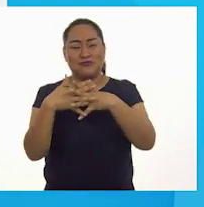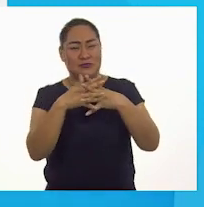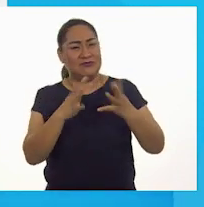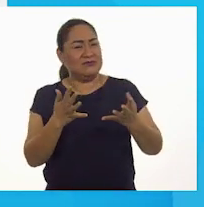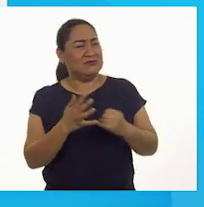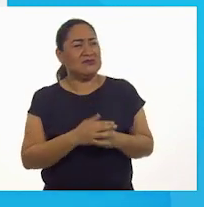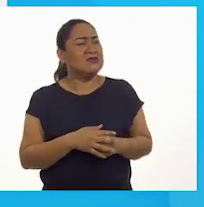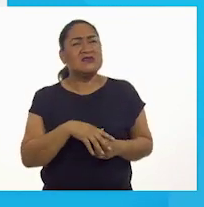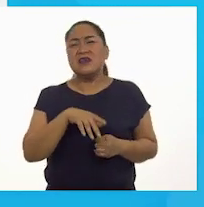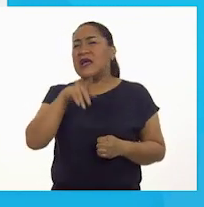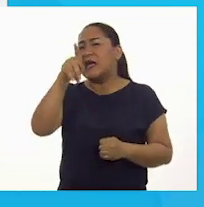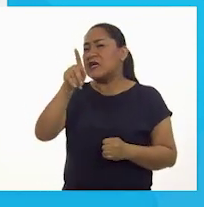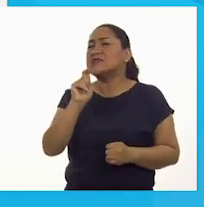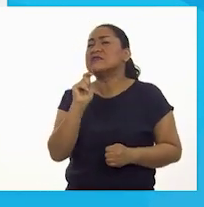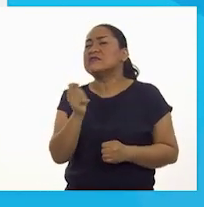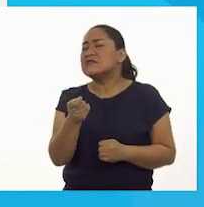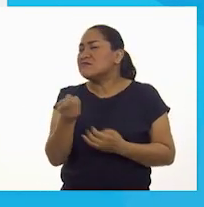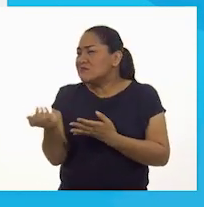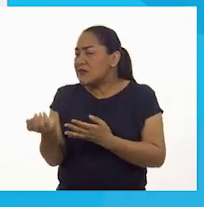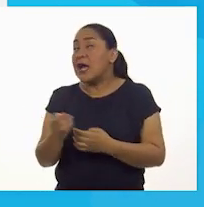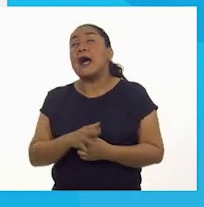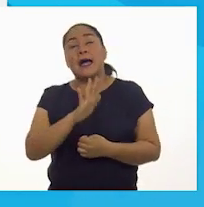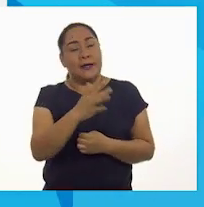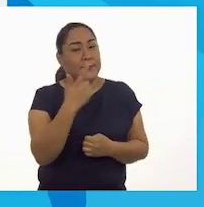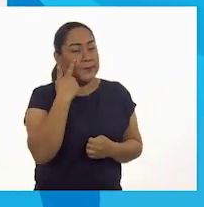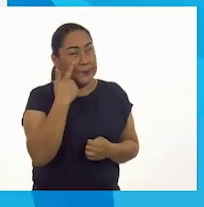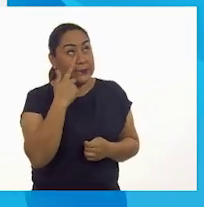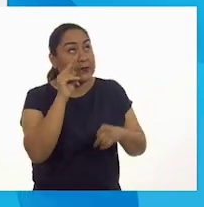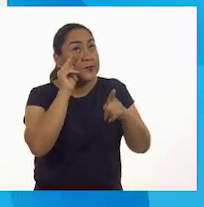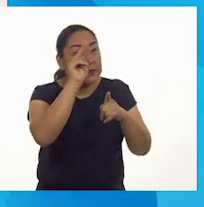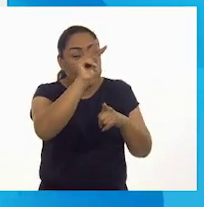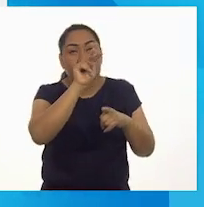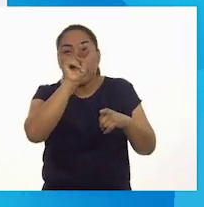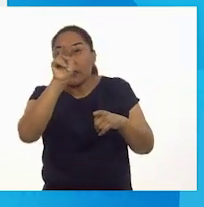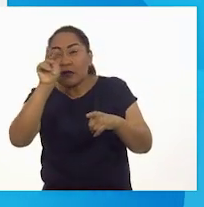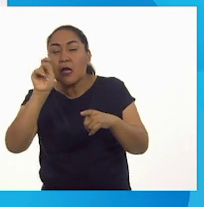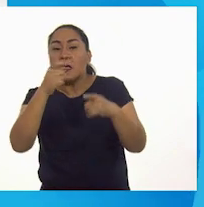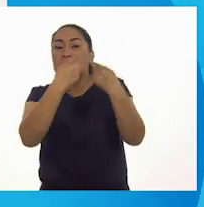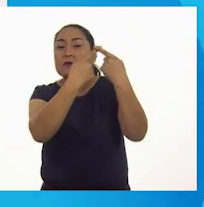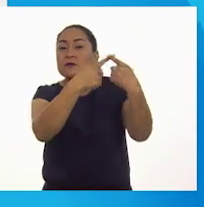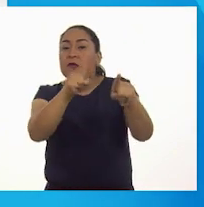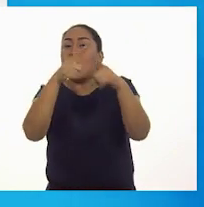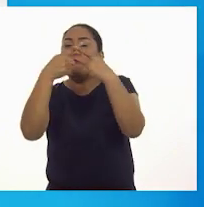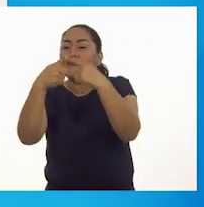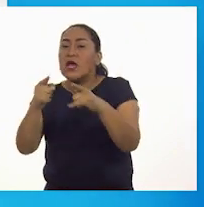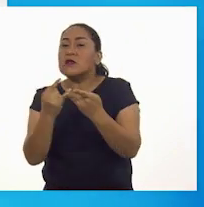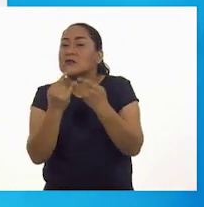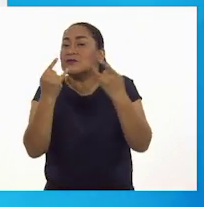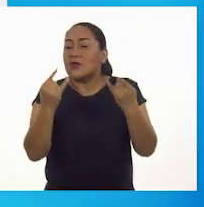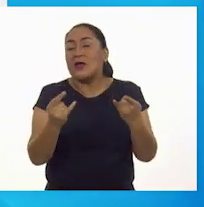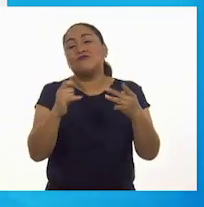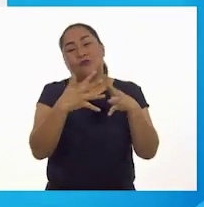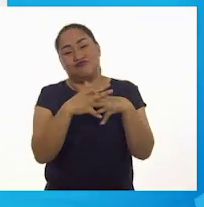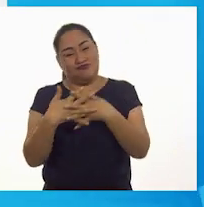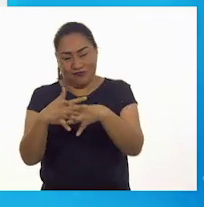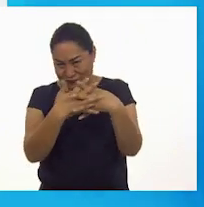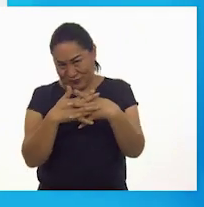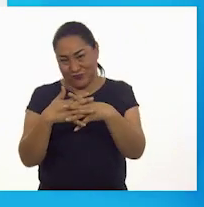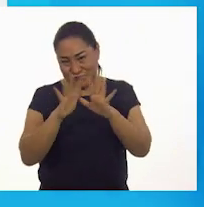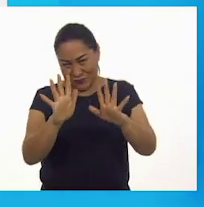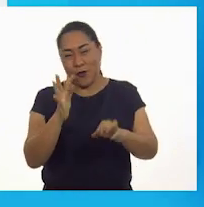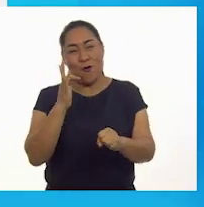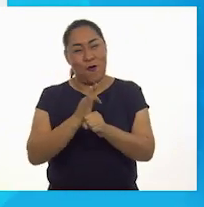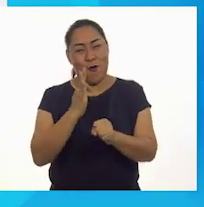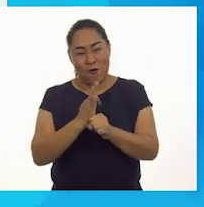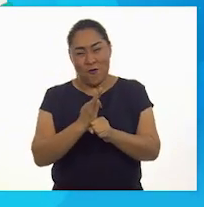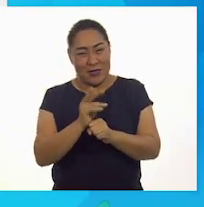es que estamos viendo, maestra? Bien. Estamos viendo diferentes historias, pero están en desorden. ¿Qué les parece si nos acompañan a ver